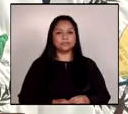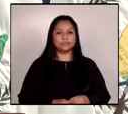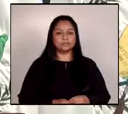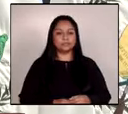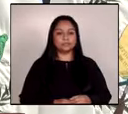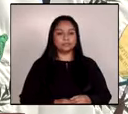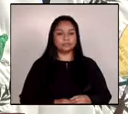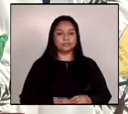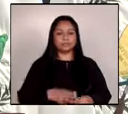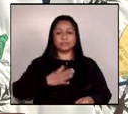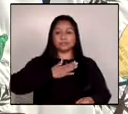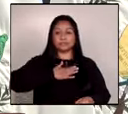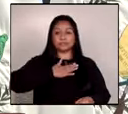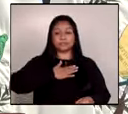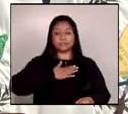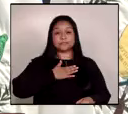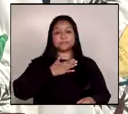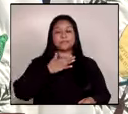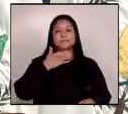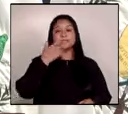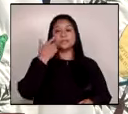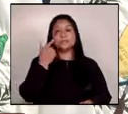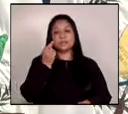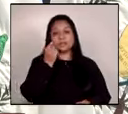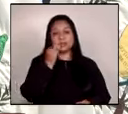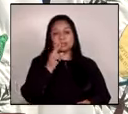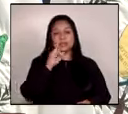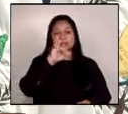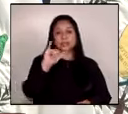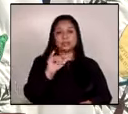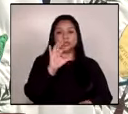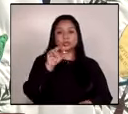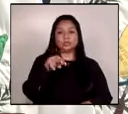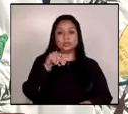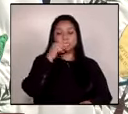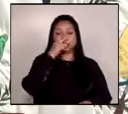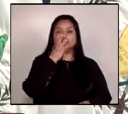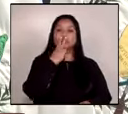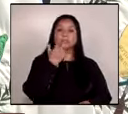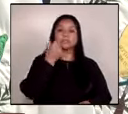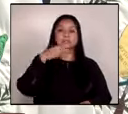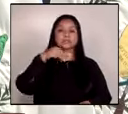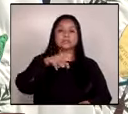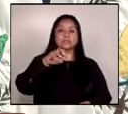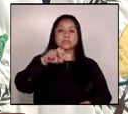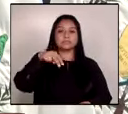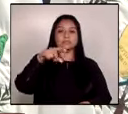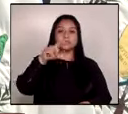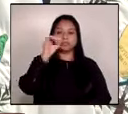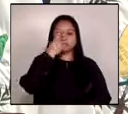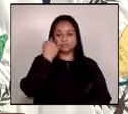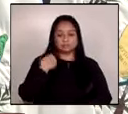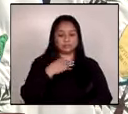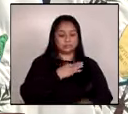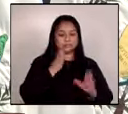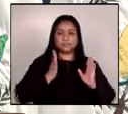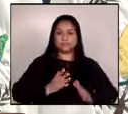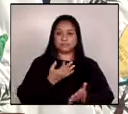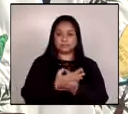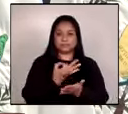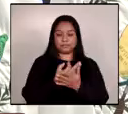Señor Jonathan Mencos, Ministro de Finanzas Públicas.